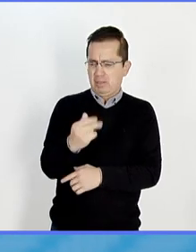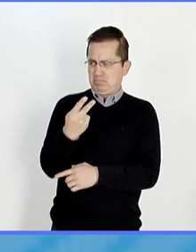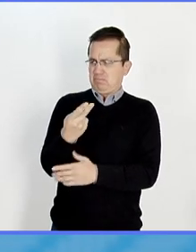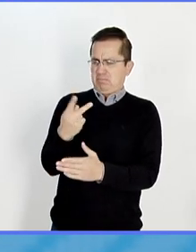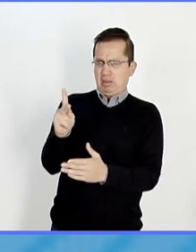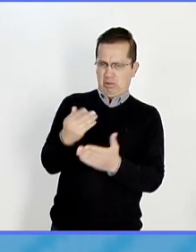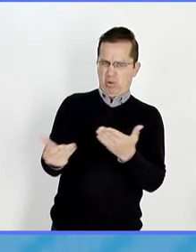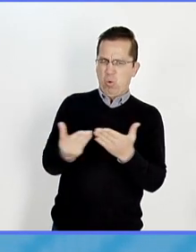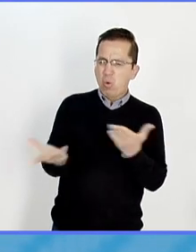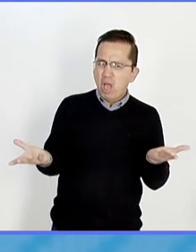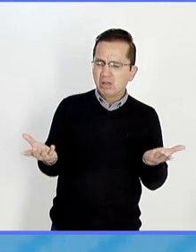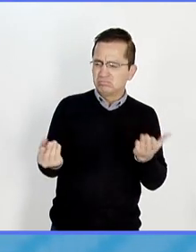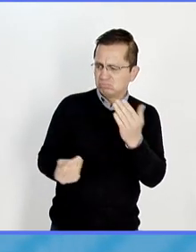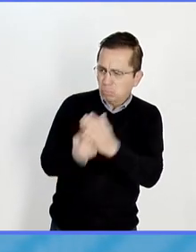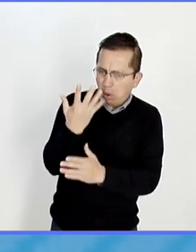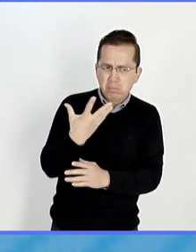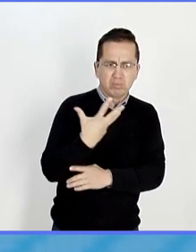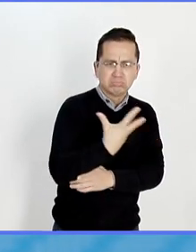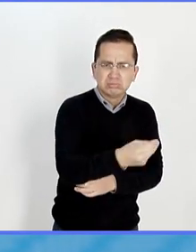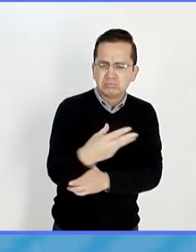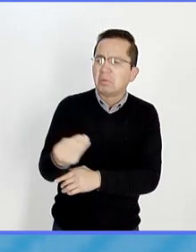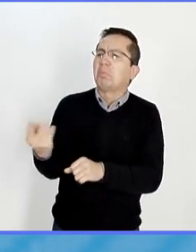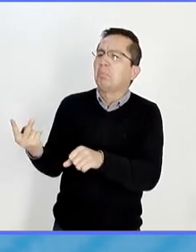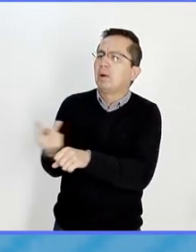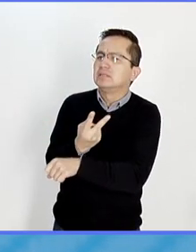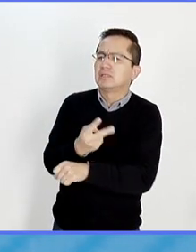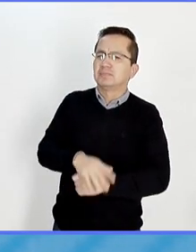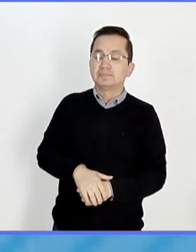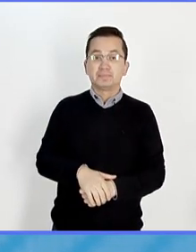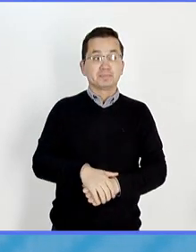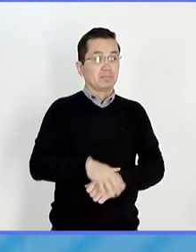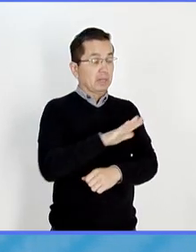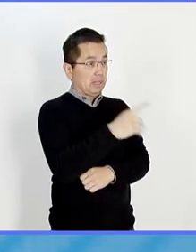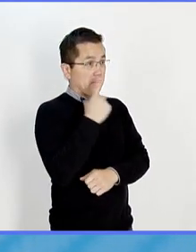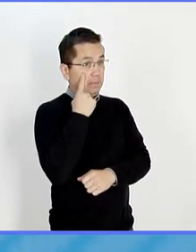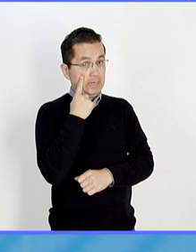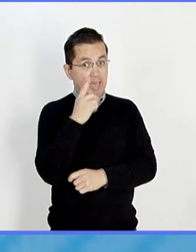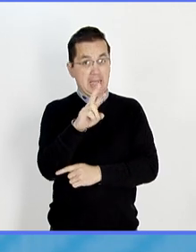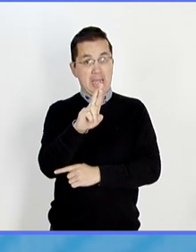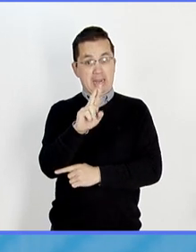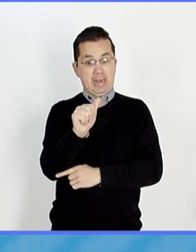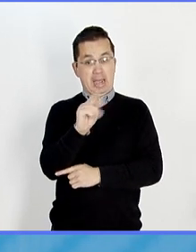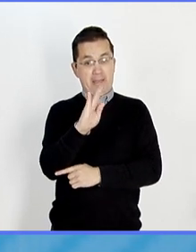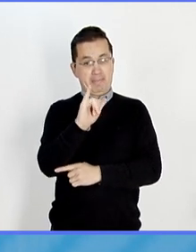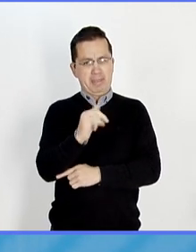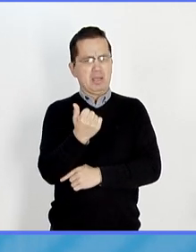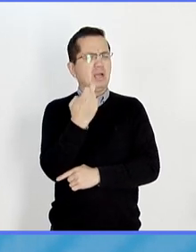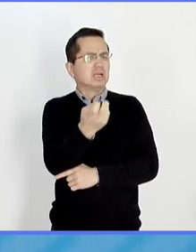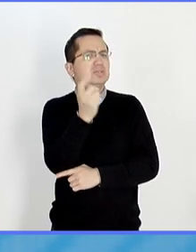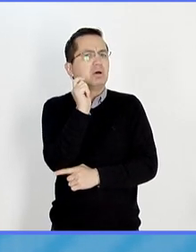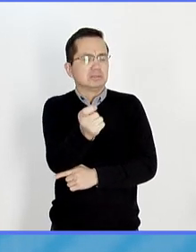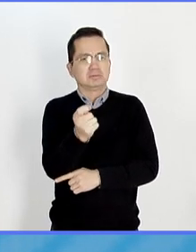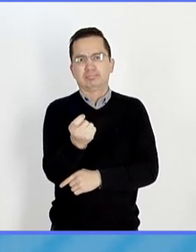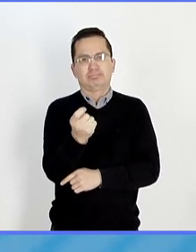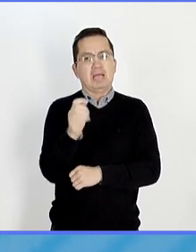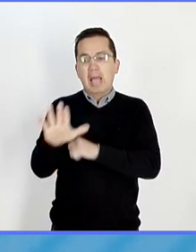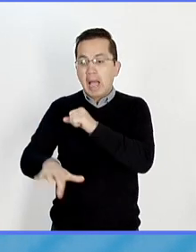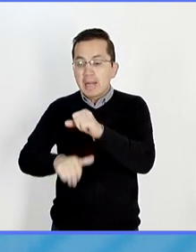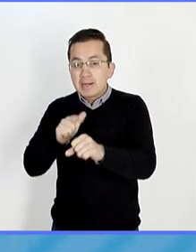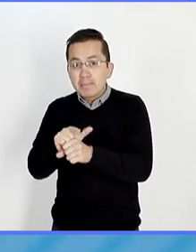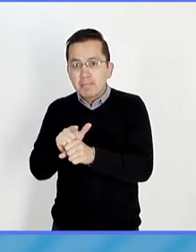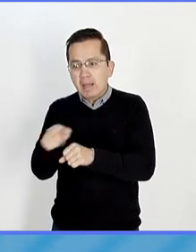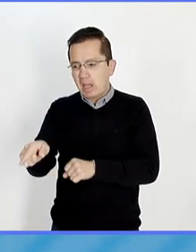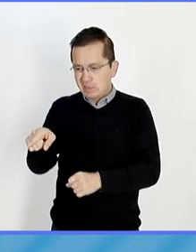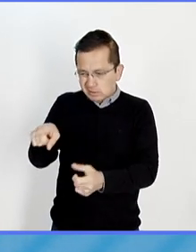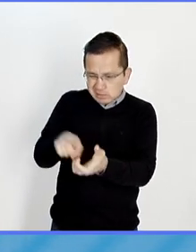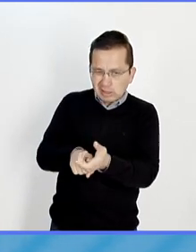Rabia es una de las enfermedades que son transmitidas justo por mordida de animales infectados,